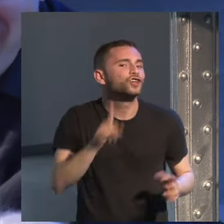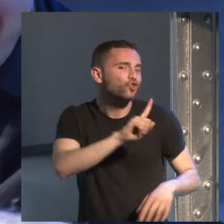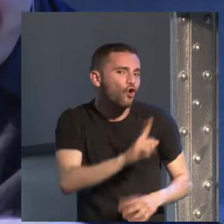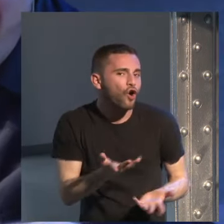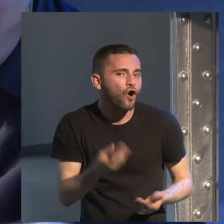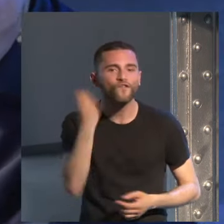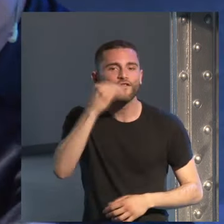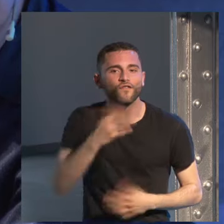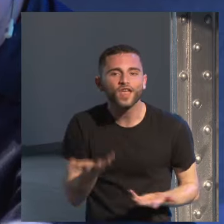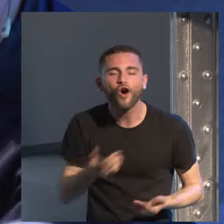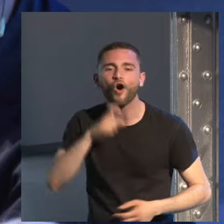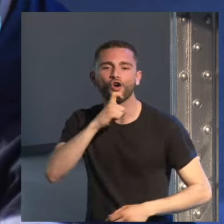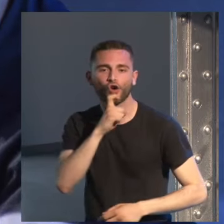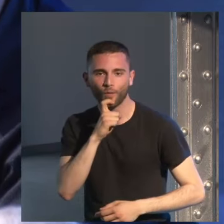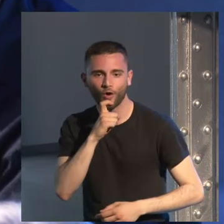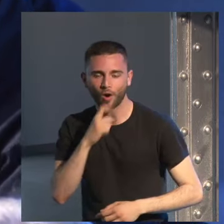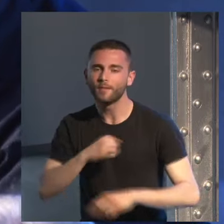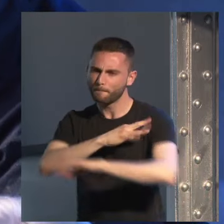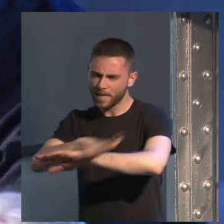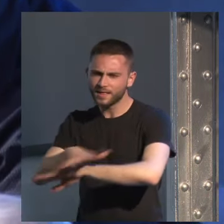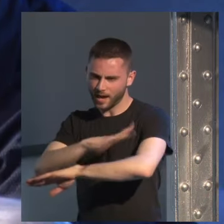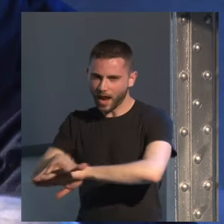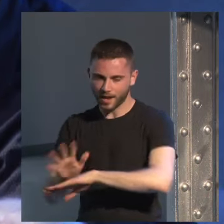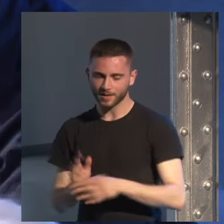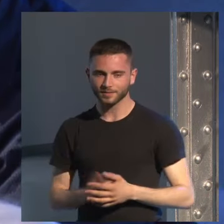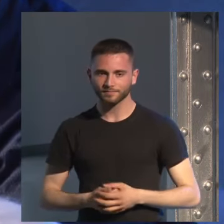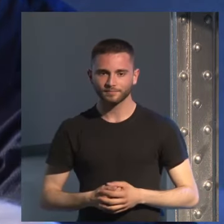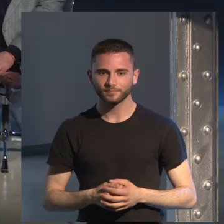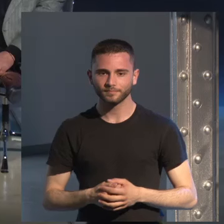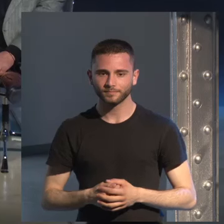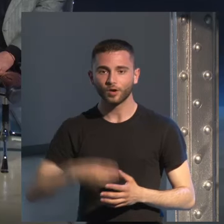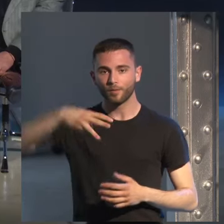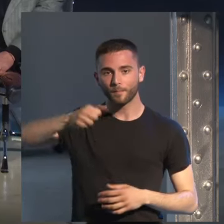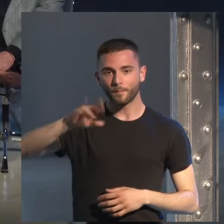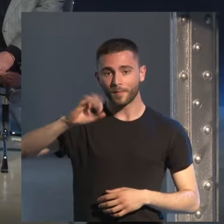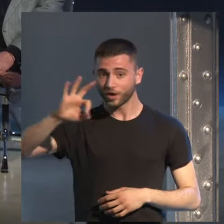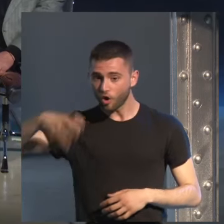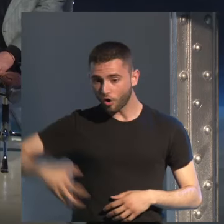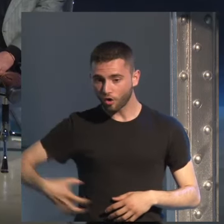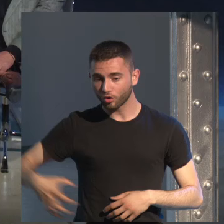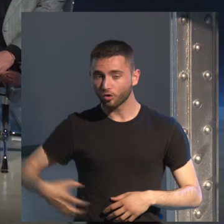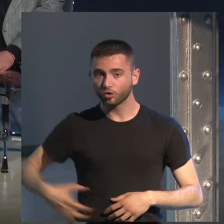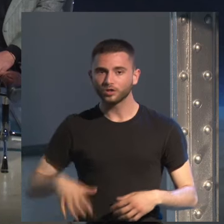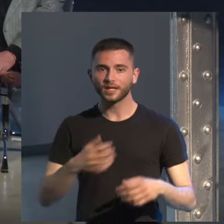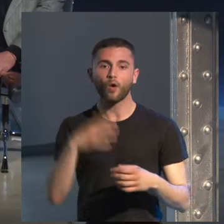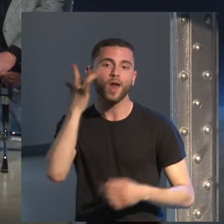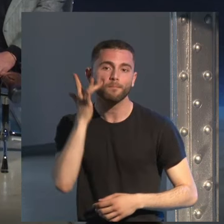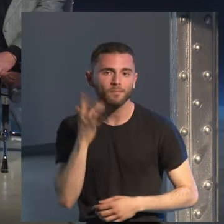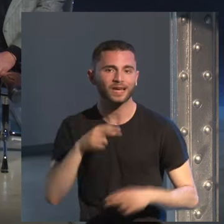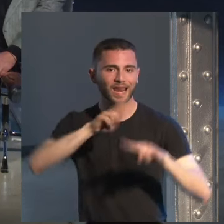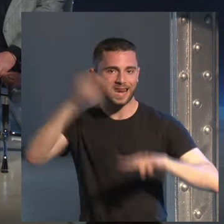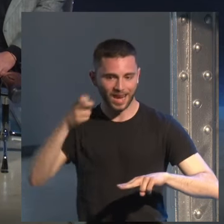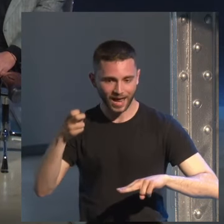Mediterráneas. No. ¿No hay nada de Petra en camino y de Mario Conde? Una virgen negra que se ha perdido en La Habana.